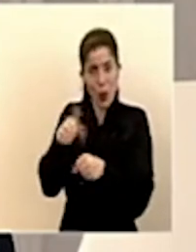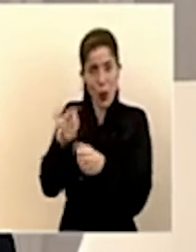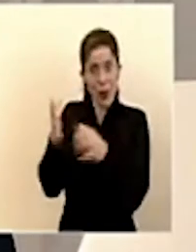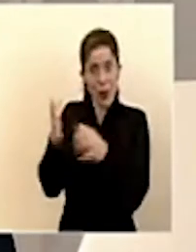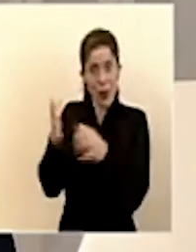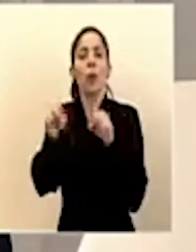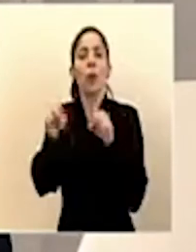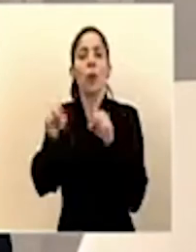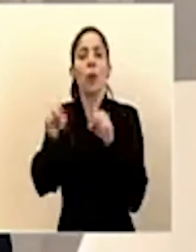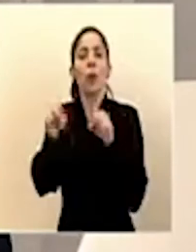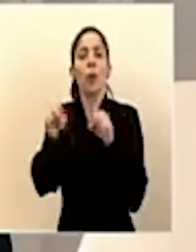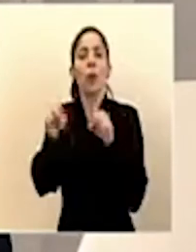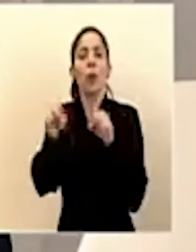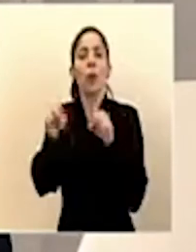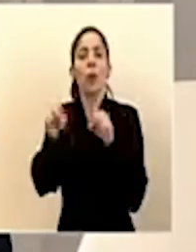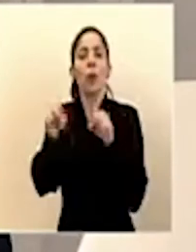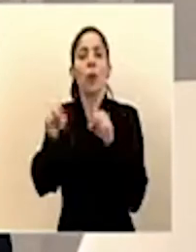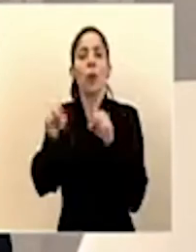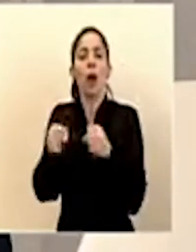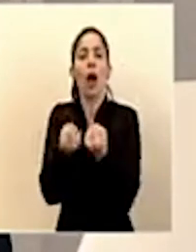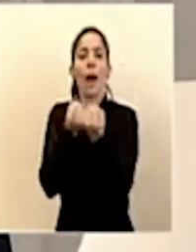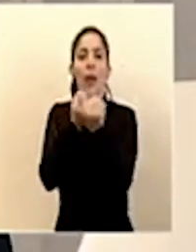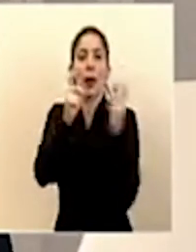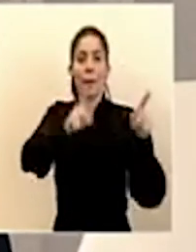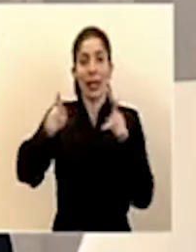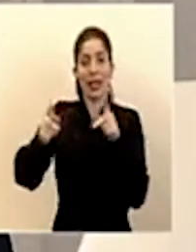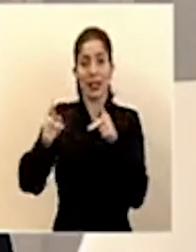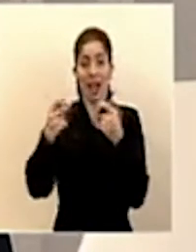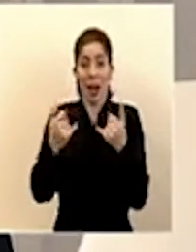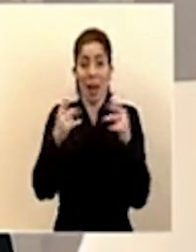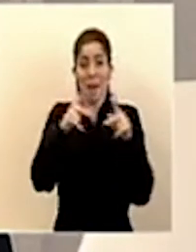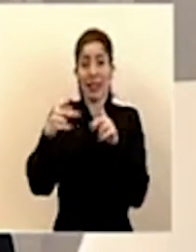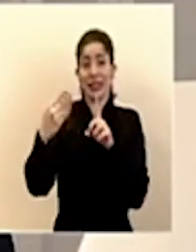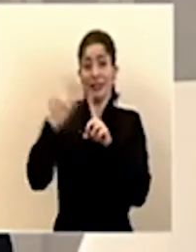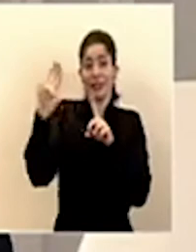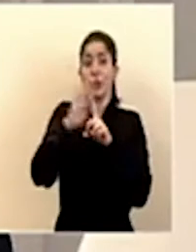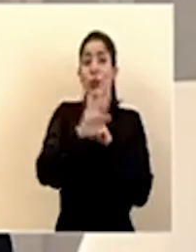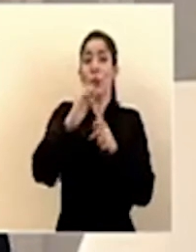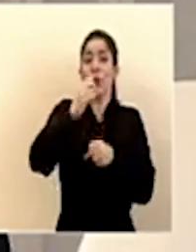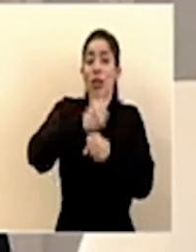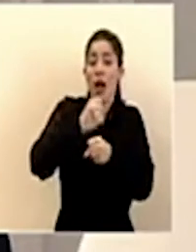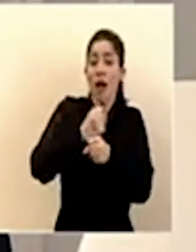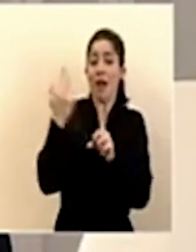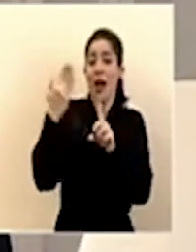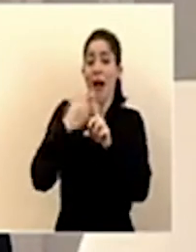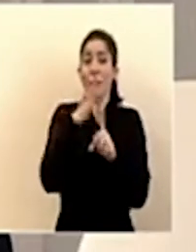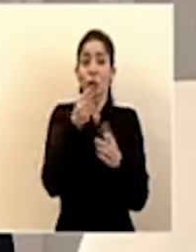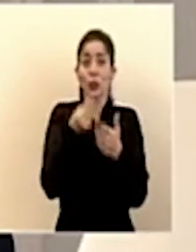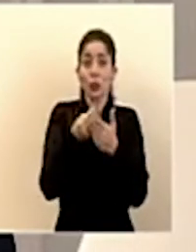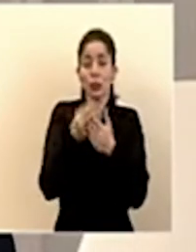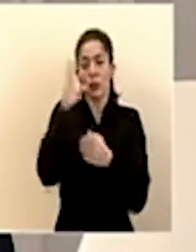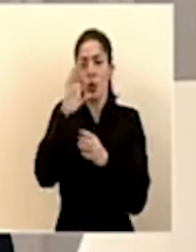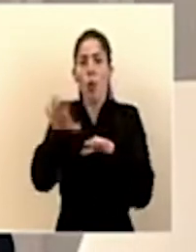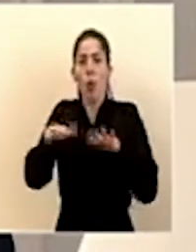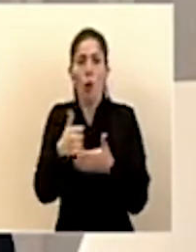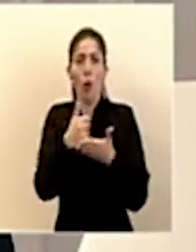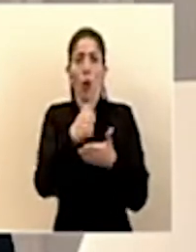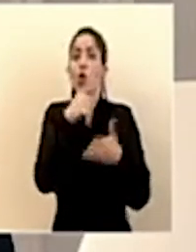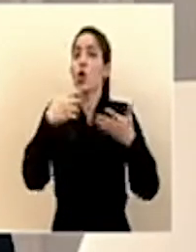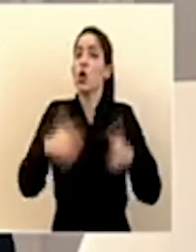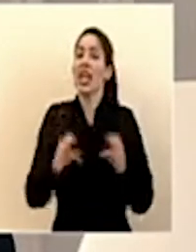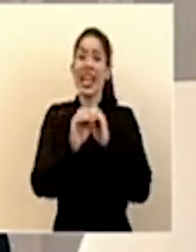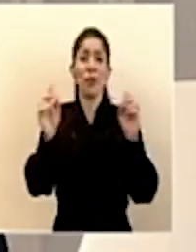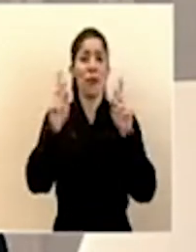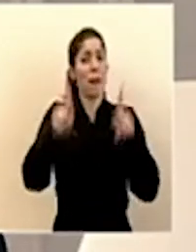para apoyar a las personas que se ven afectadas por toda esta situación en materia de sus empleos y sus ingresos no queremos que nadie quede